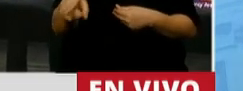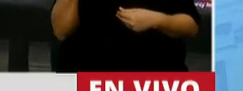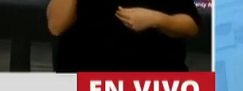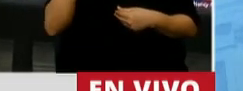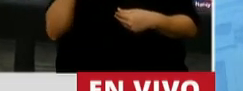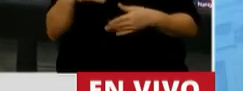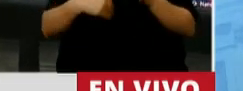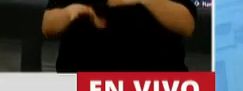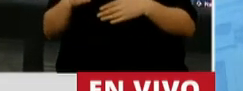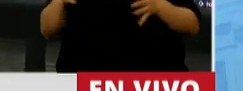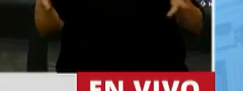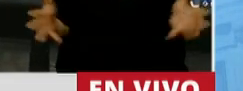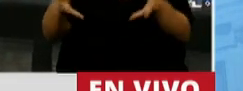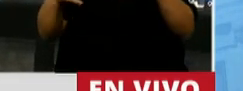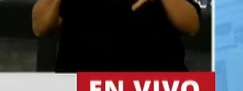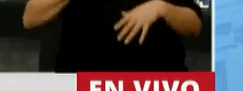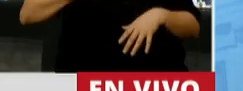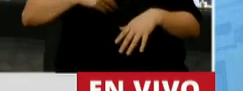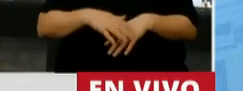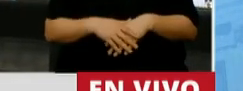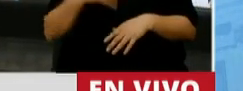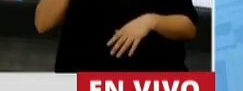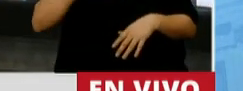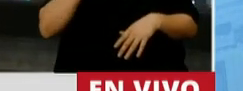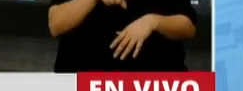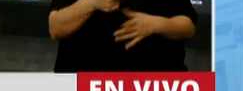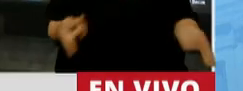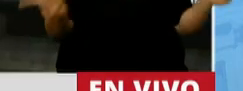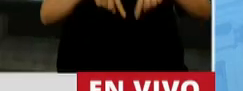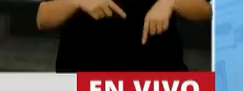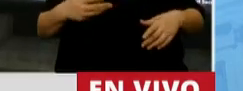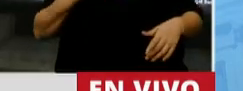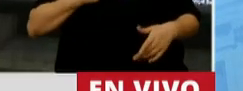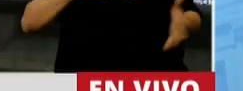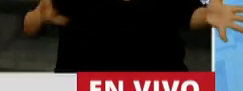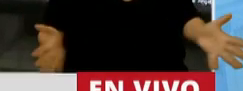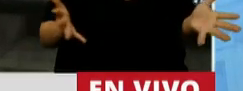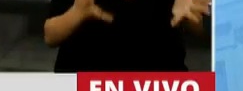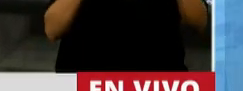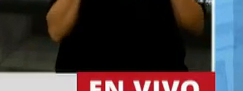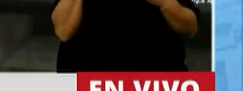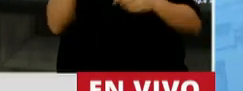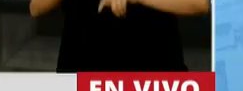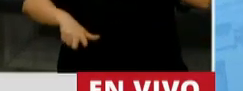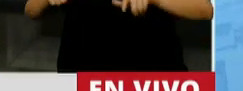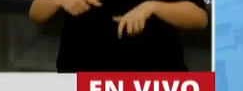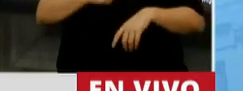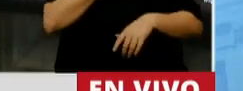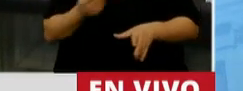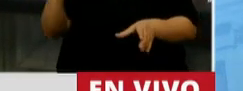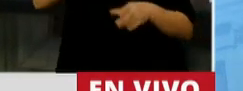que ver con poner de pie a la Argentina. Ponerla de pie con todos, con todos los que quieran